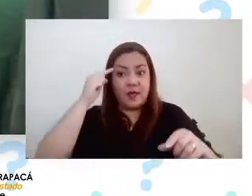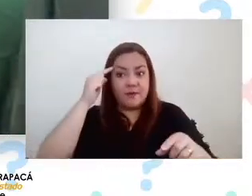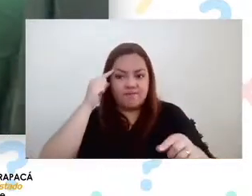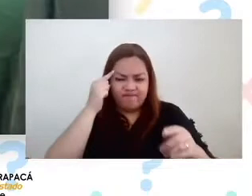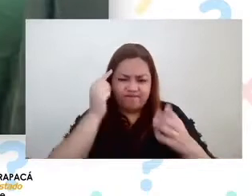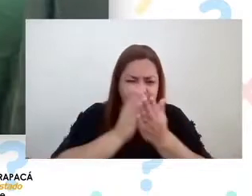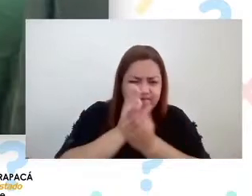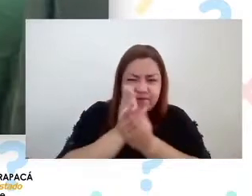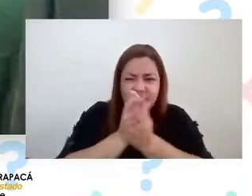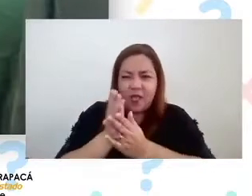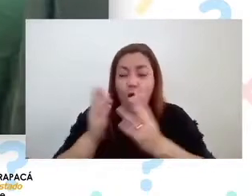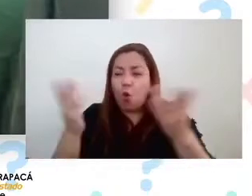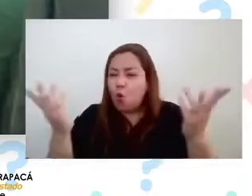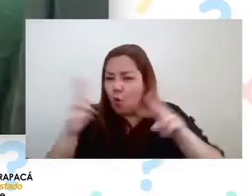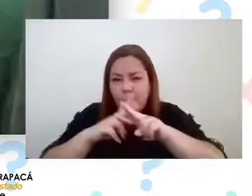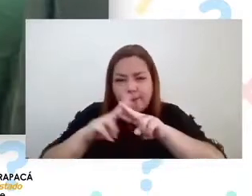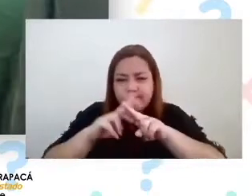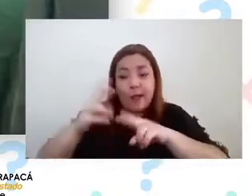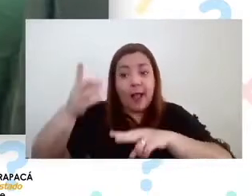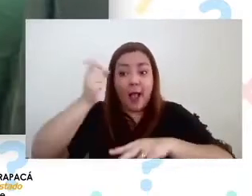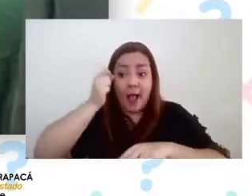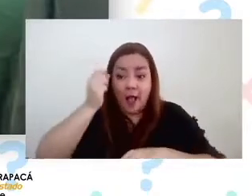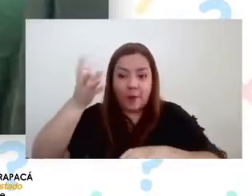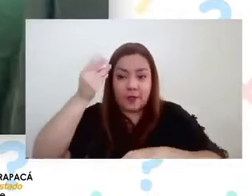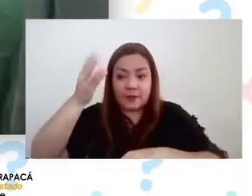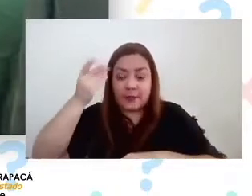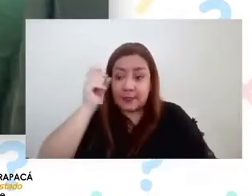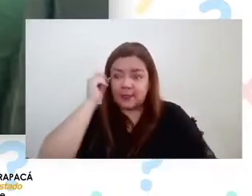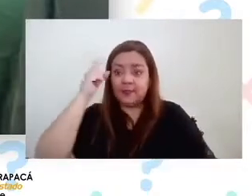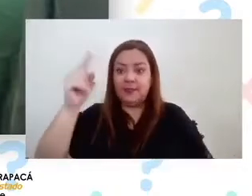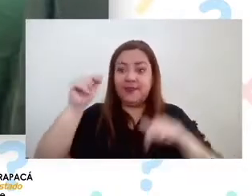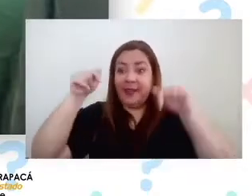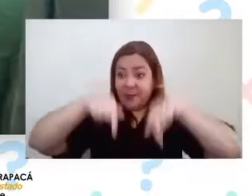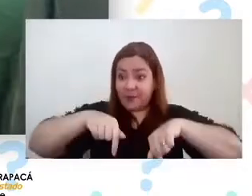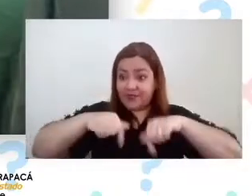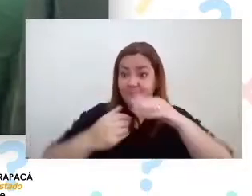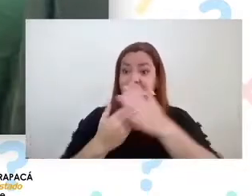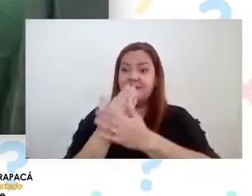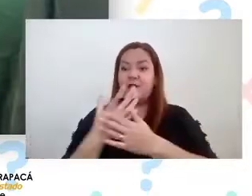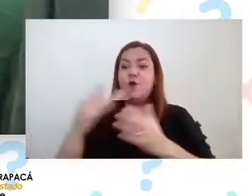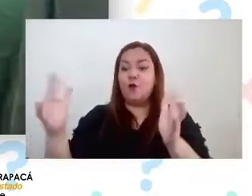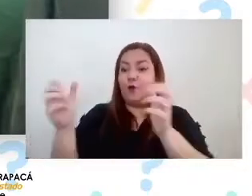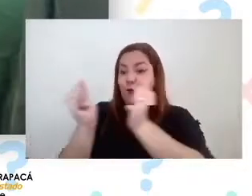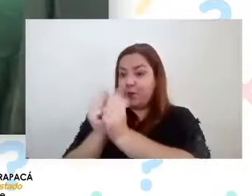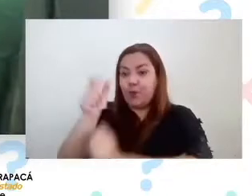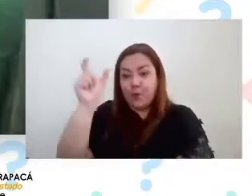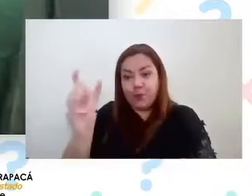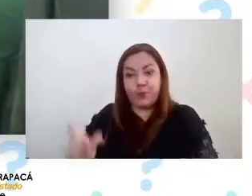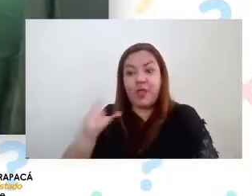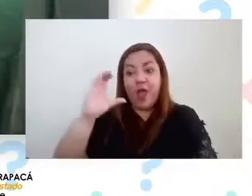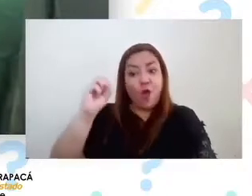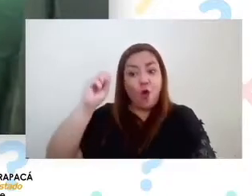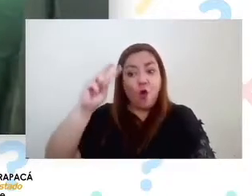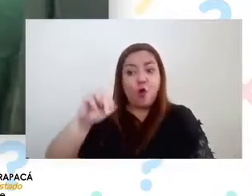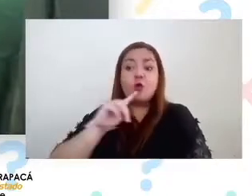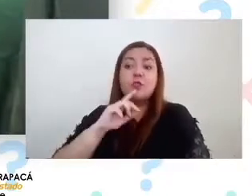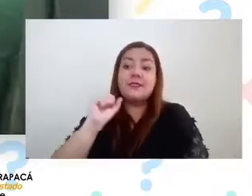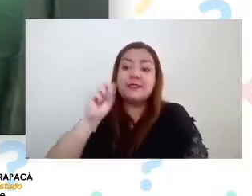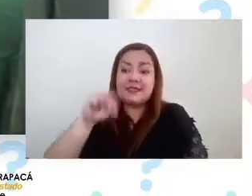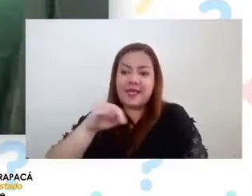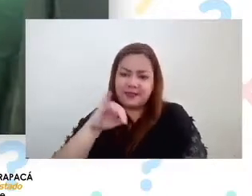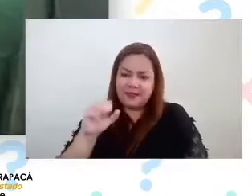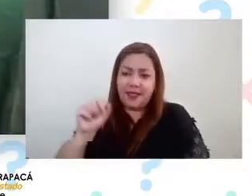totalidad. Estamos en esta mañana con Constanza Vargas, quien presenta la visita guiada virtual